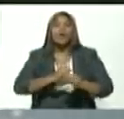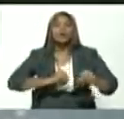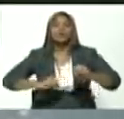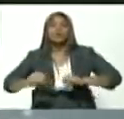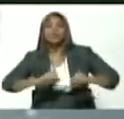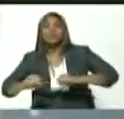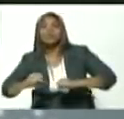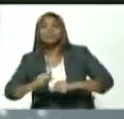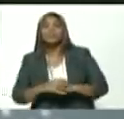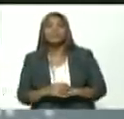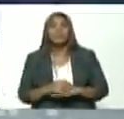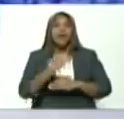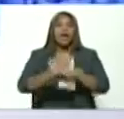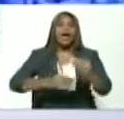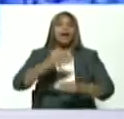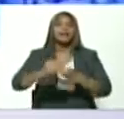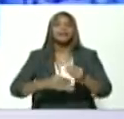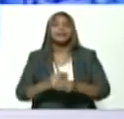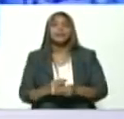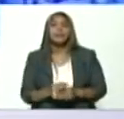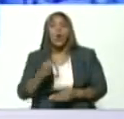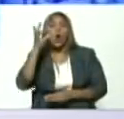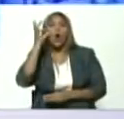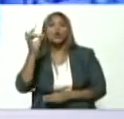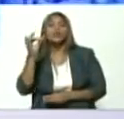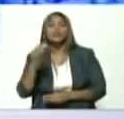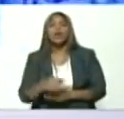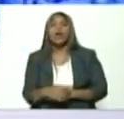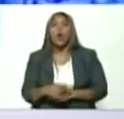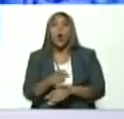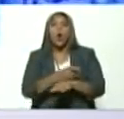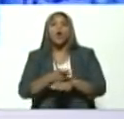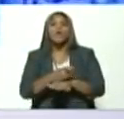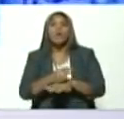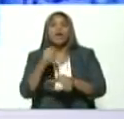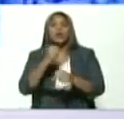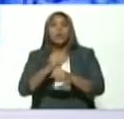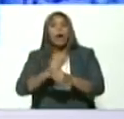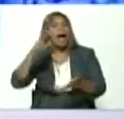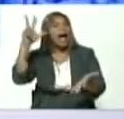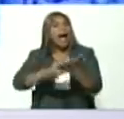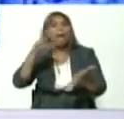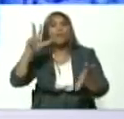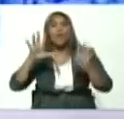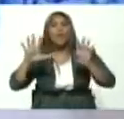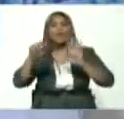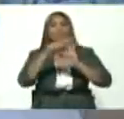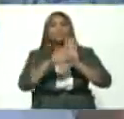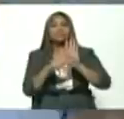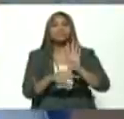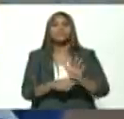del consejo de gobierno de la clase obrera aprobado estos nueve puntos